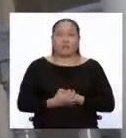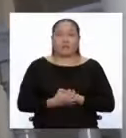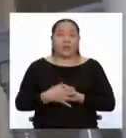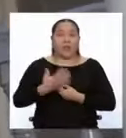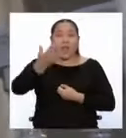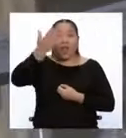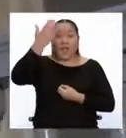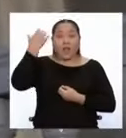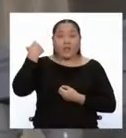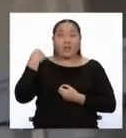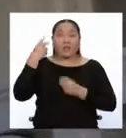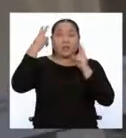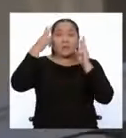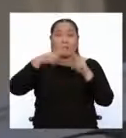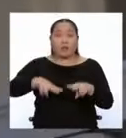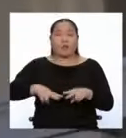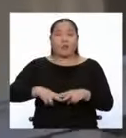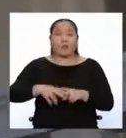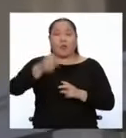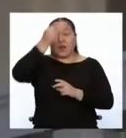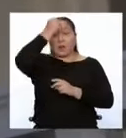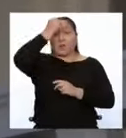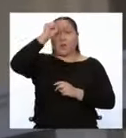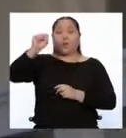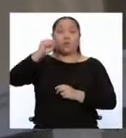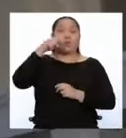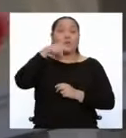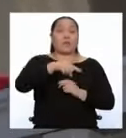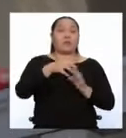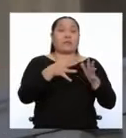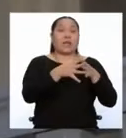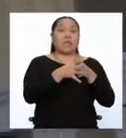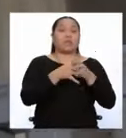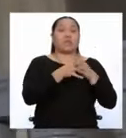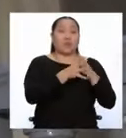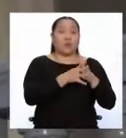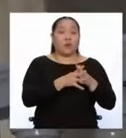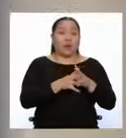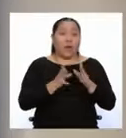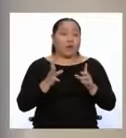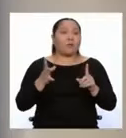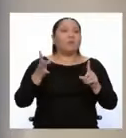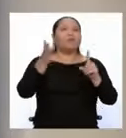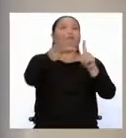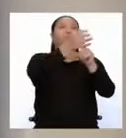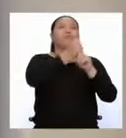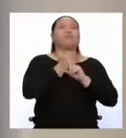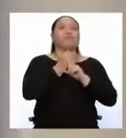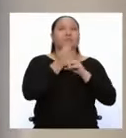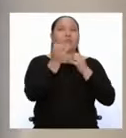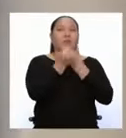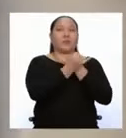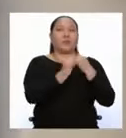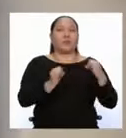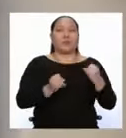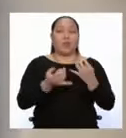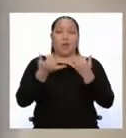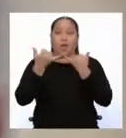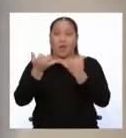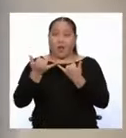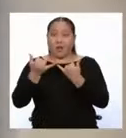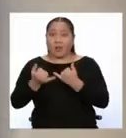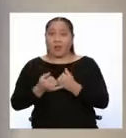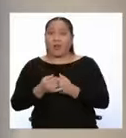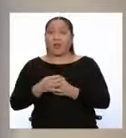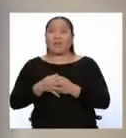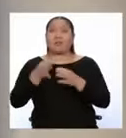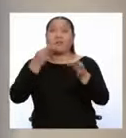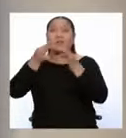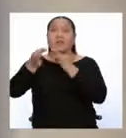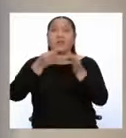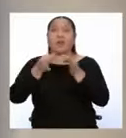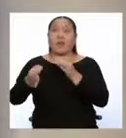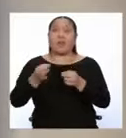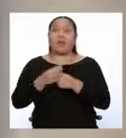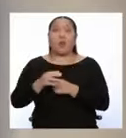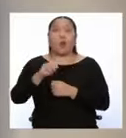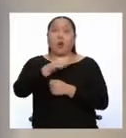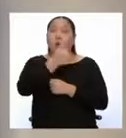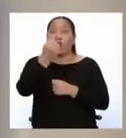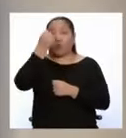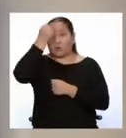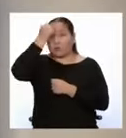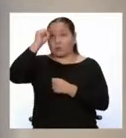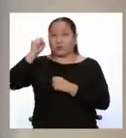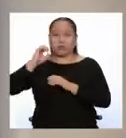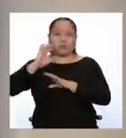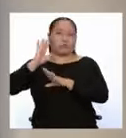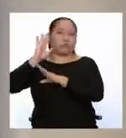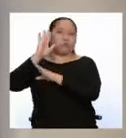Anteriormente, vimos la gran revolución que se dio en Estados Unidos para lograr su independencia. Pero hoy hablaremos de uno muchísimo más grande que se deshizo